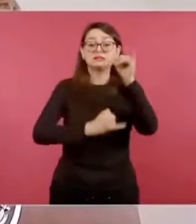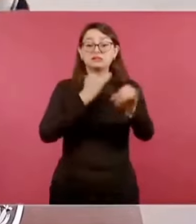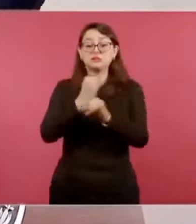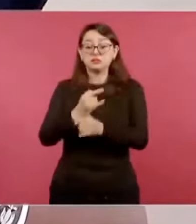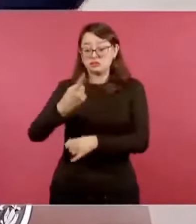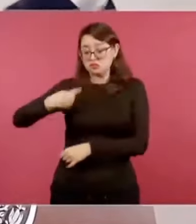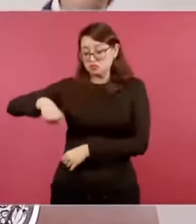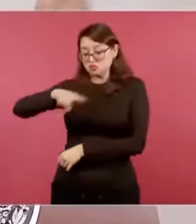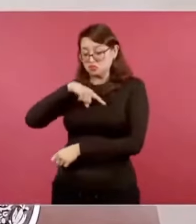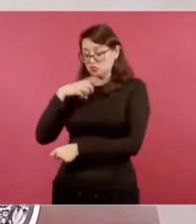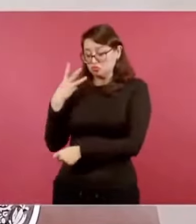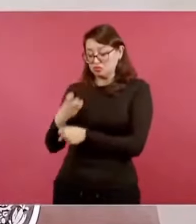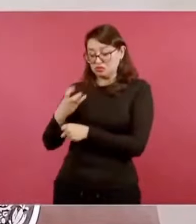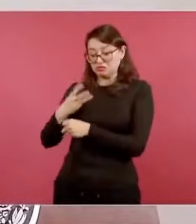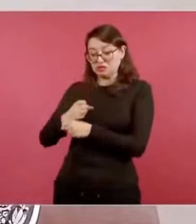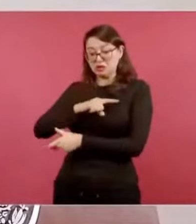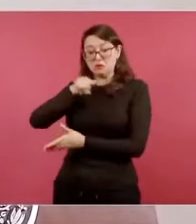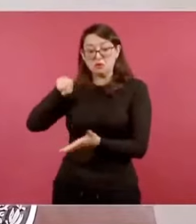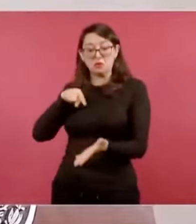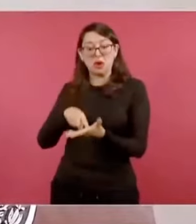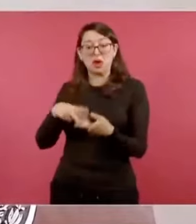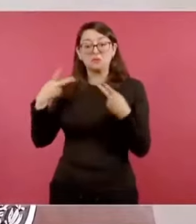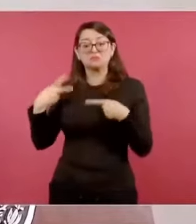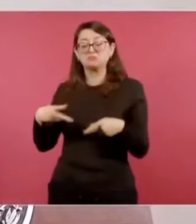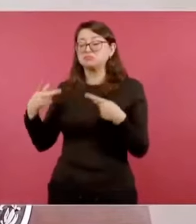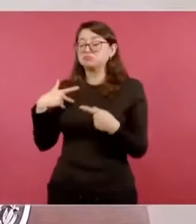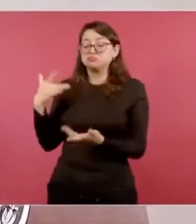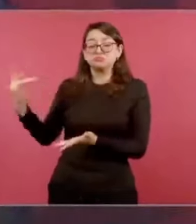¿de qué les ha servido la campaña?, y no